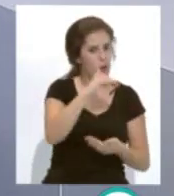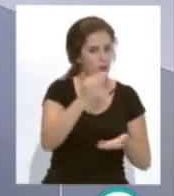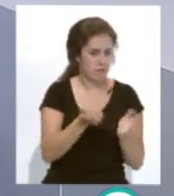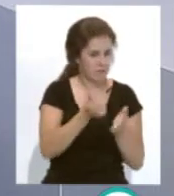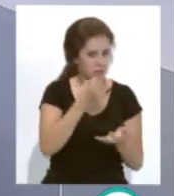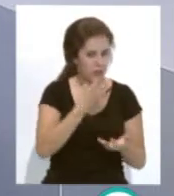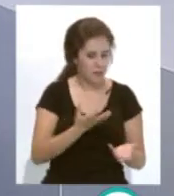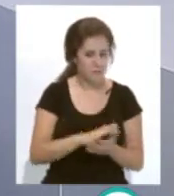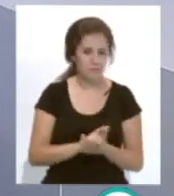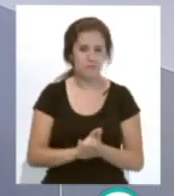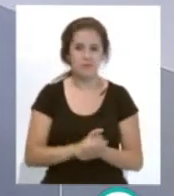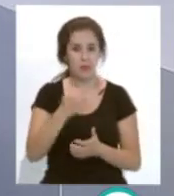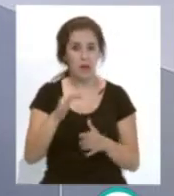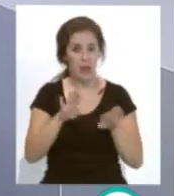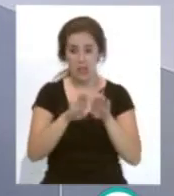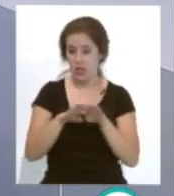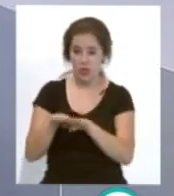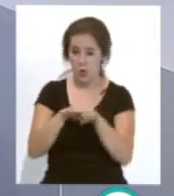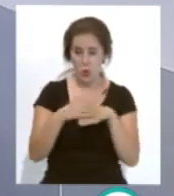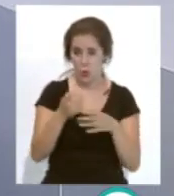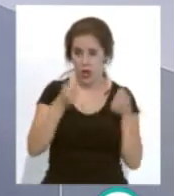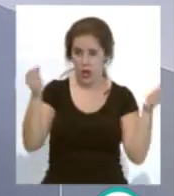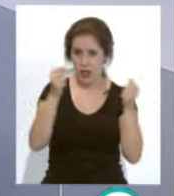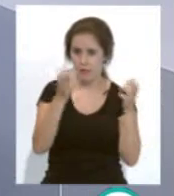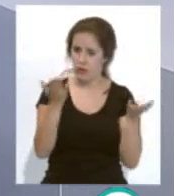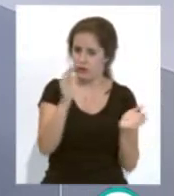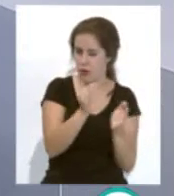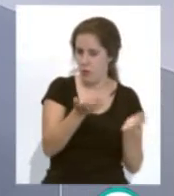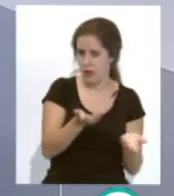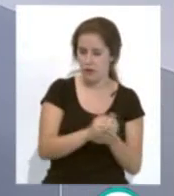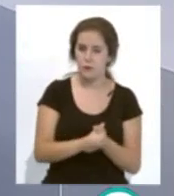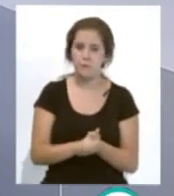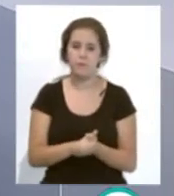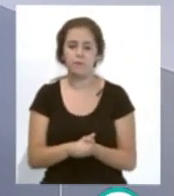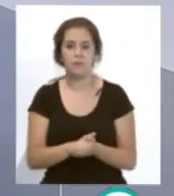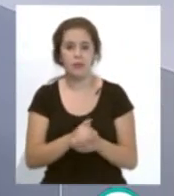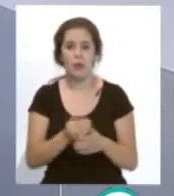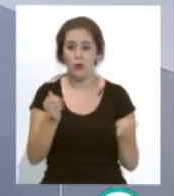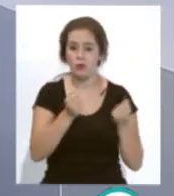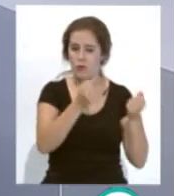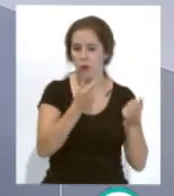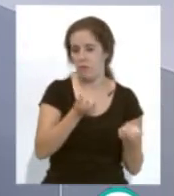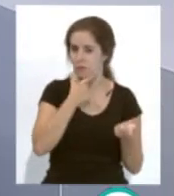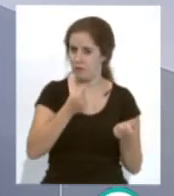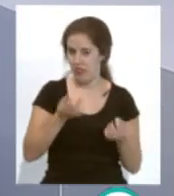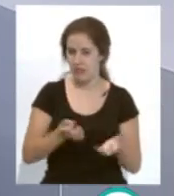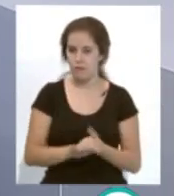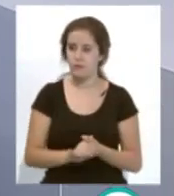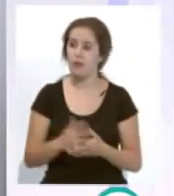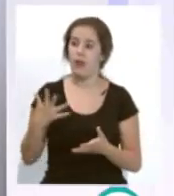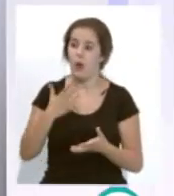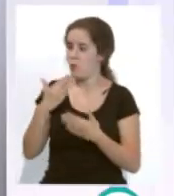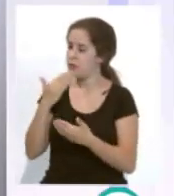más son igual que el grande en tamaño más pequeño que es un trofeo más digerible Ignacio